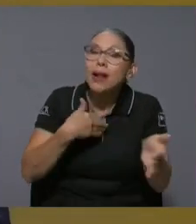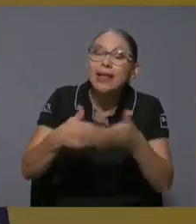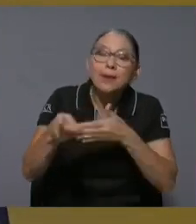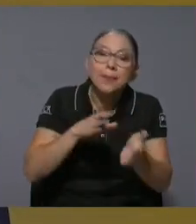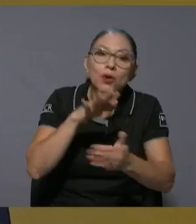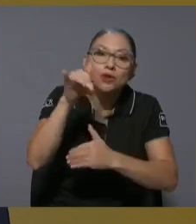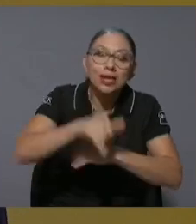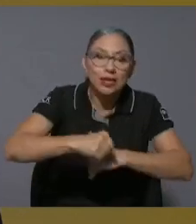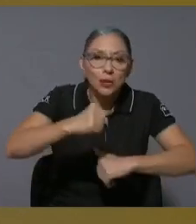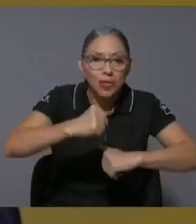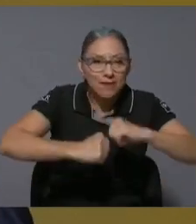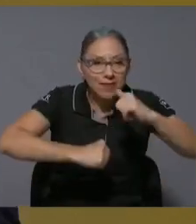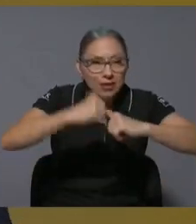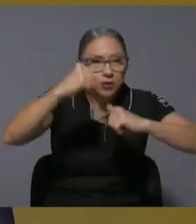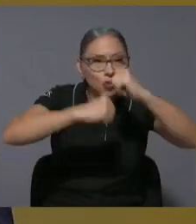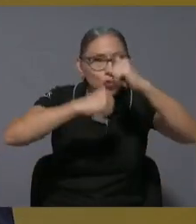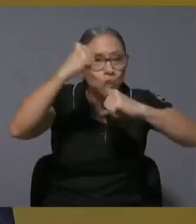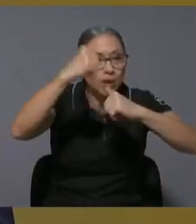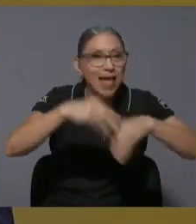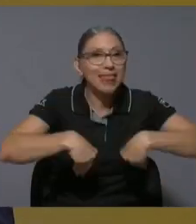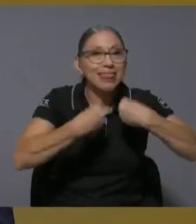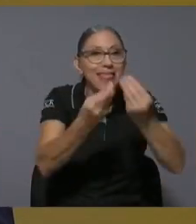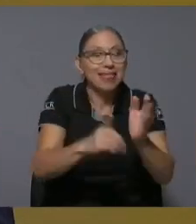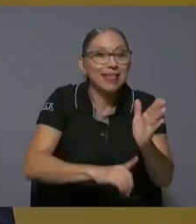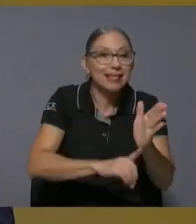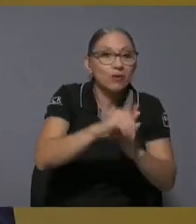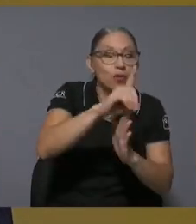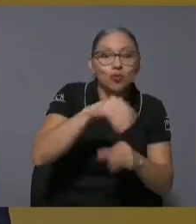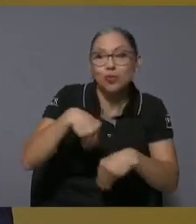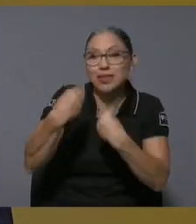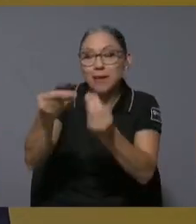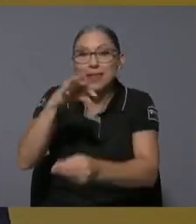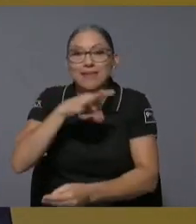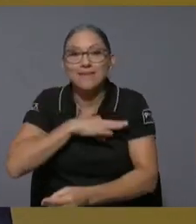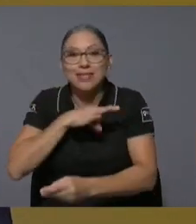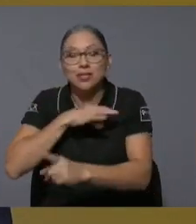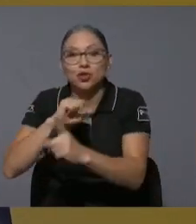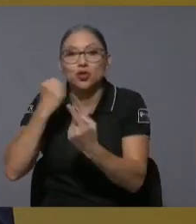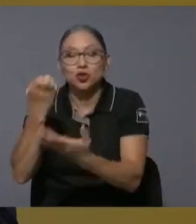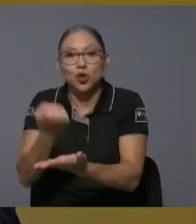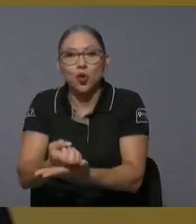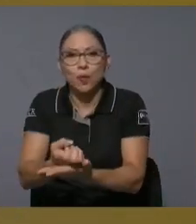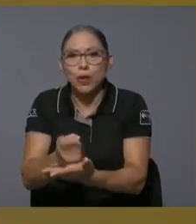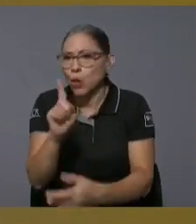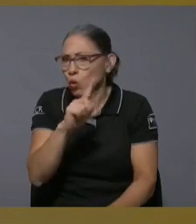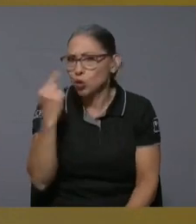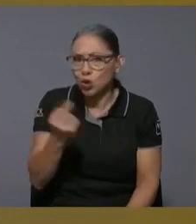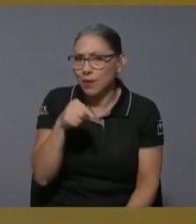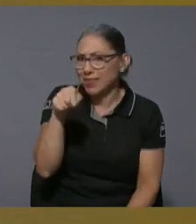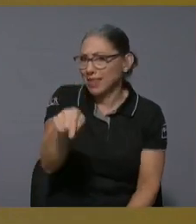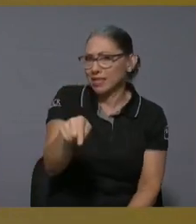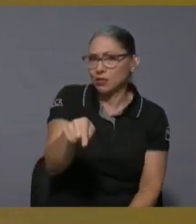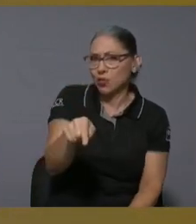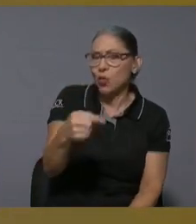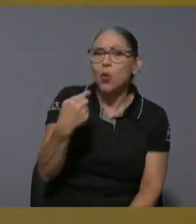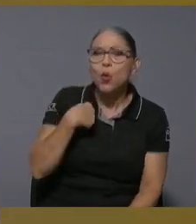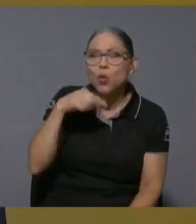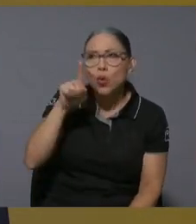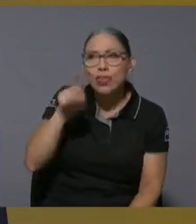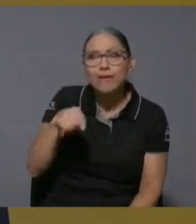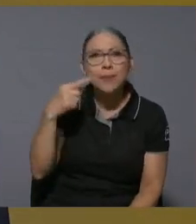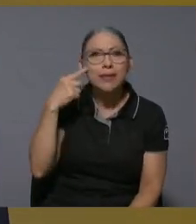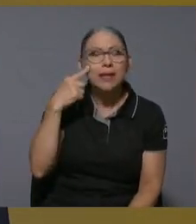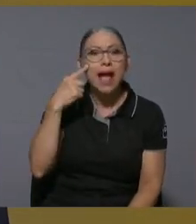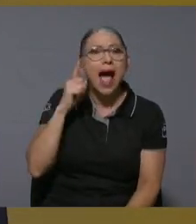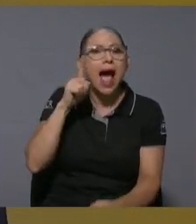beneficio digamos socioeconómico y no necesariamente es eso uno tiene que preguntarse hasta cuándo y en qué momento estoy cuantificándolo